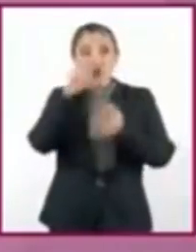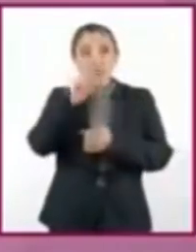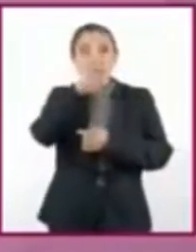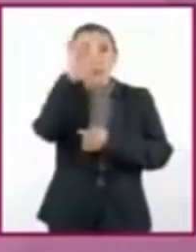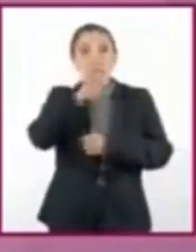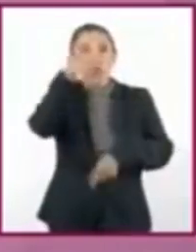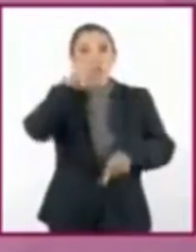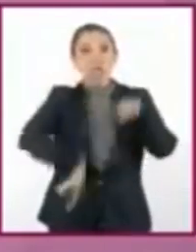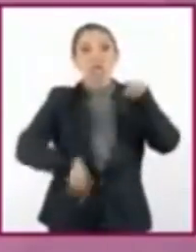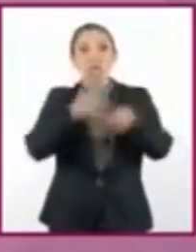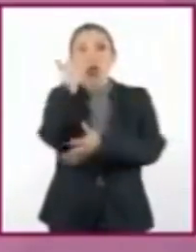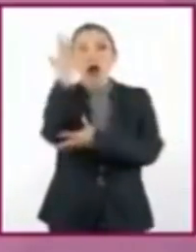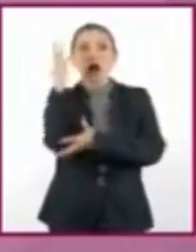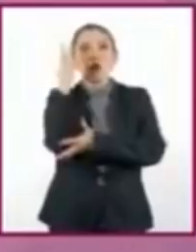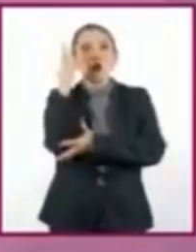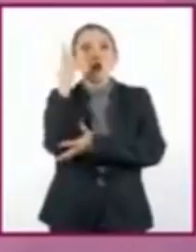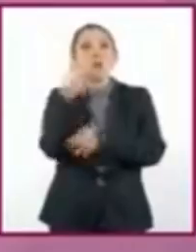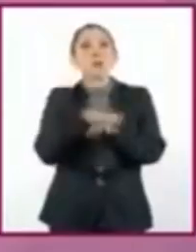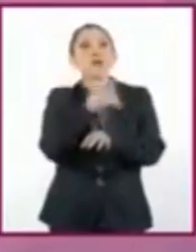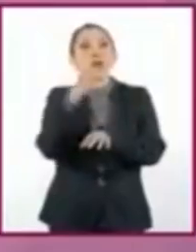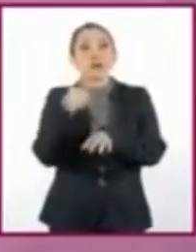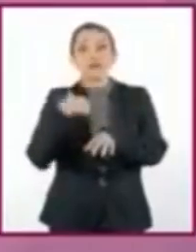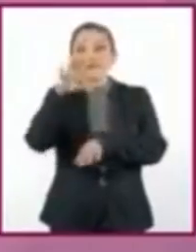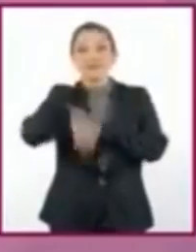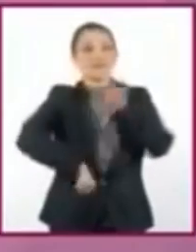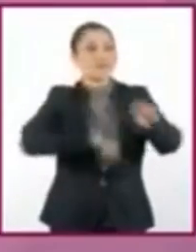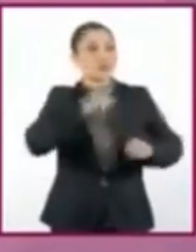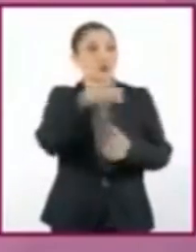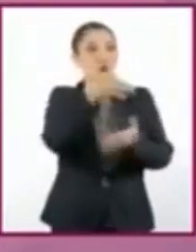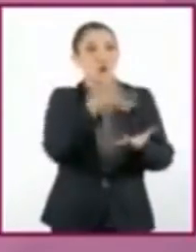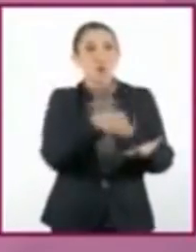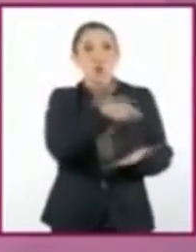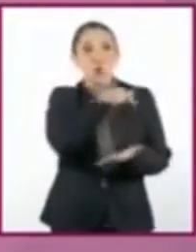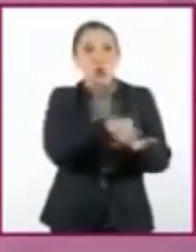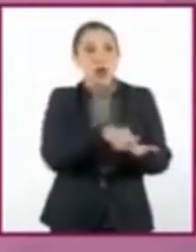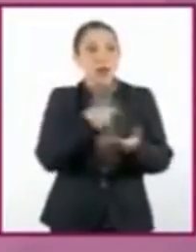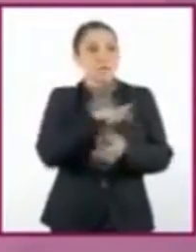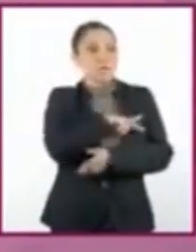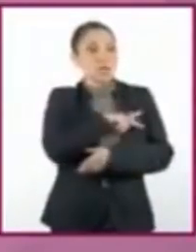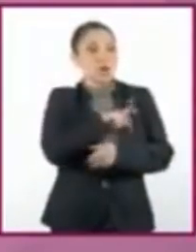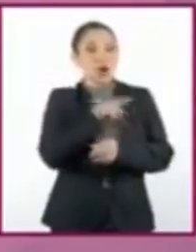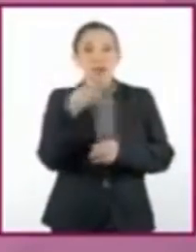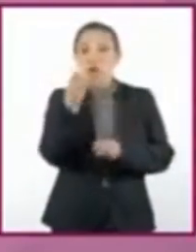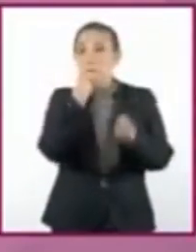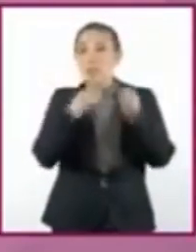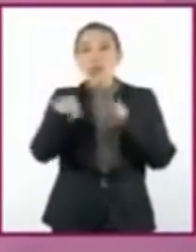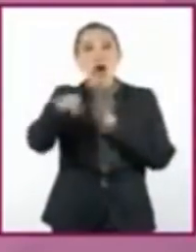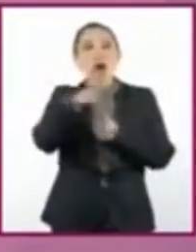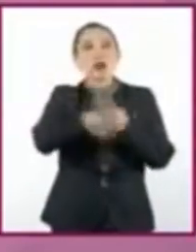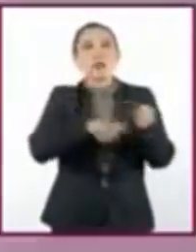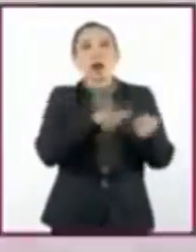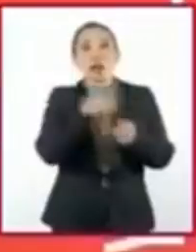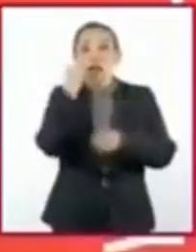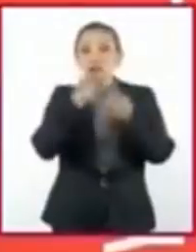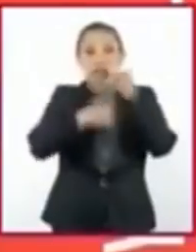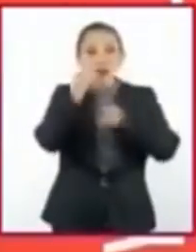deforestación, al propiciar el monopolio de los cultivos, los cuales son el alimento de estas especies.